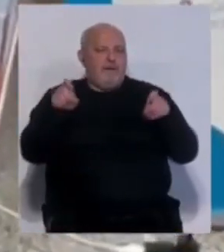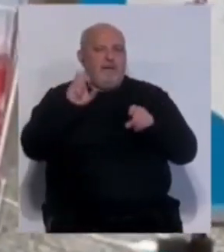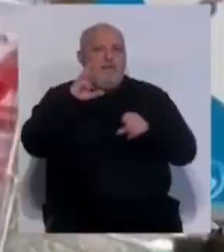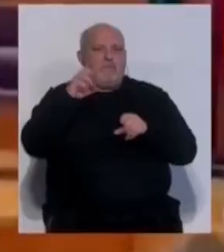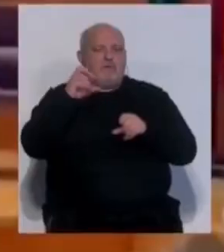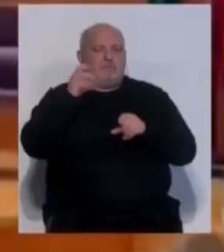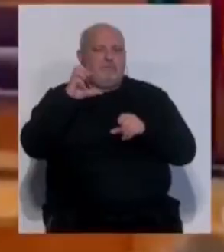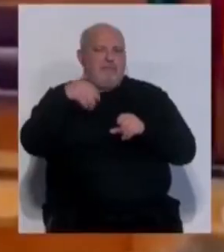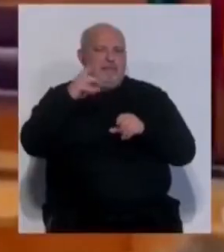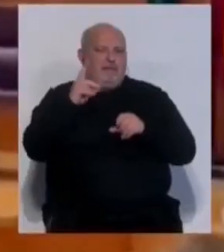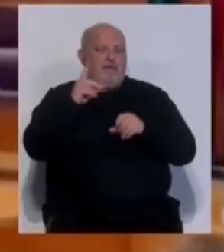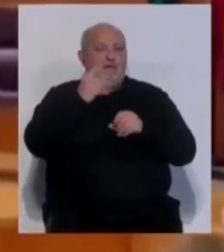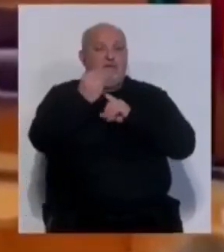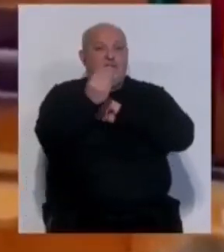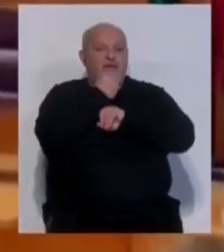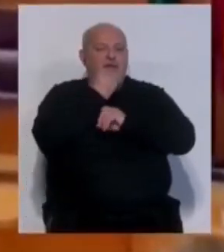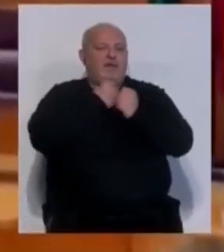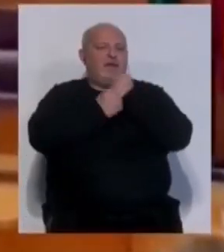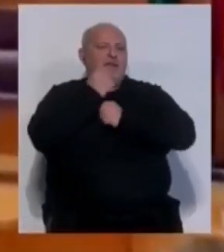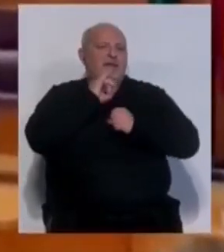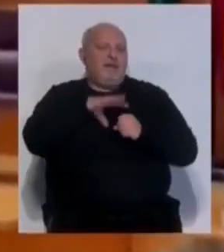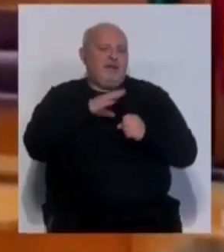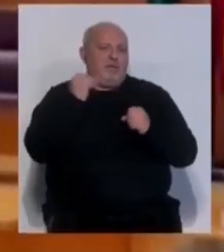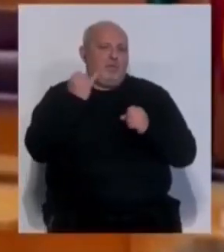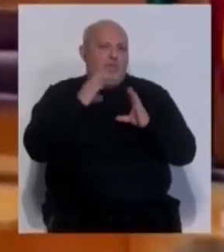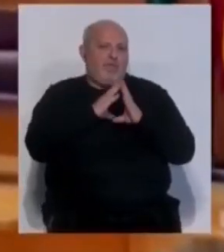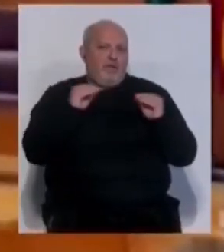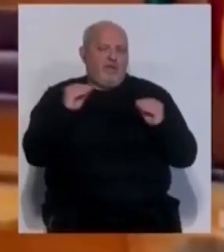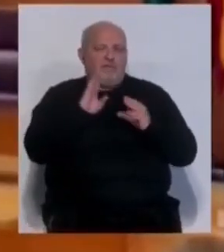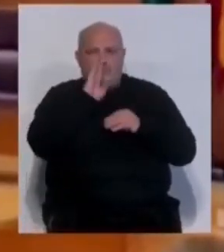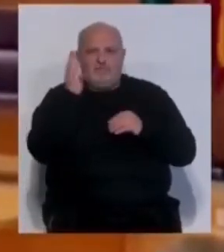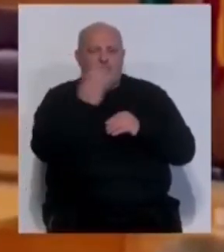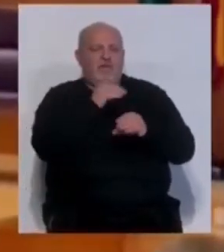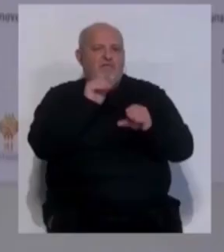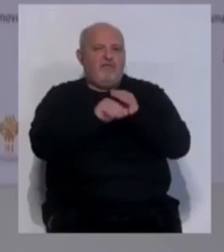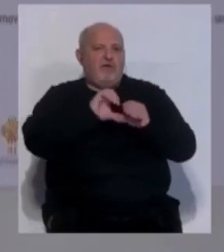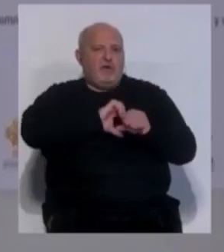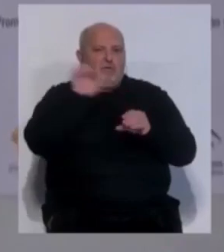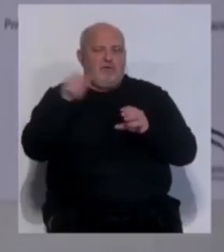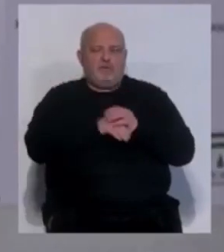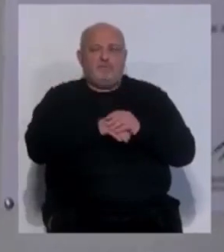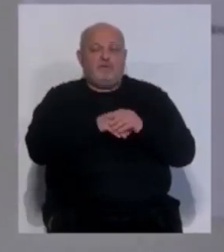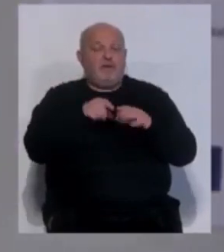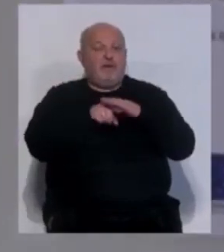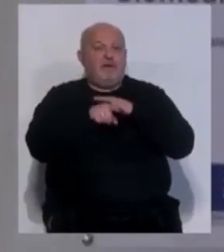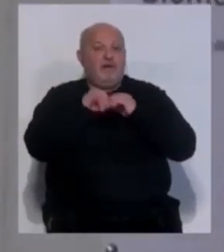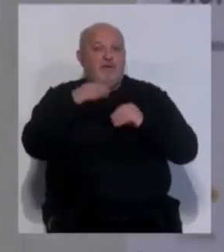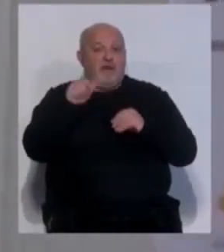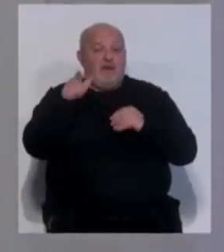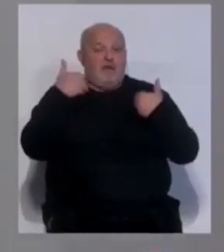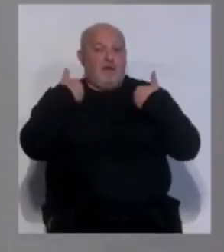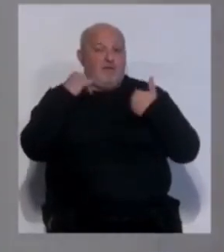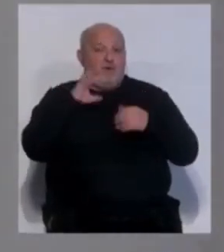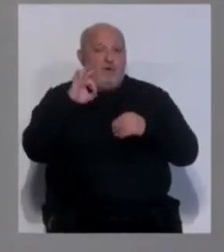E-Process Med y la financiación económica de la Junta de Andalucía a través de fondos europeos. El gerente de INIBICA,